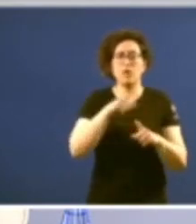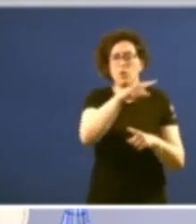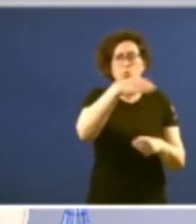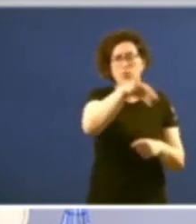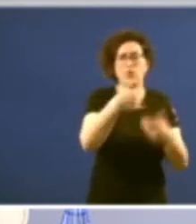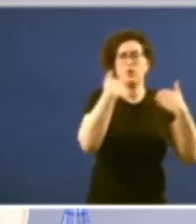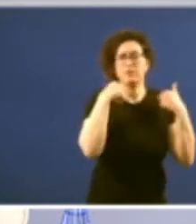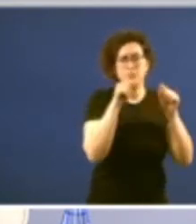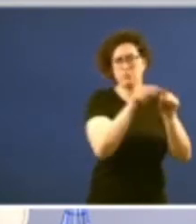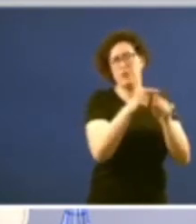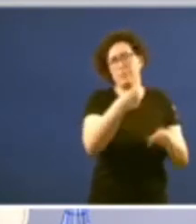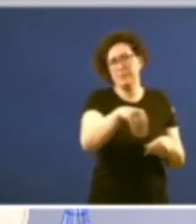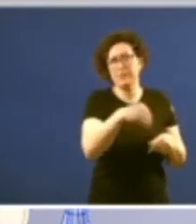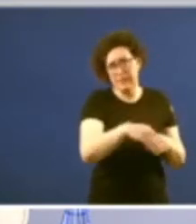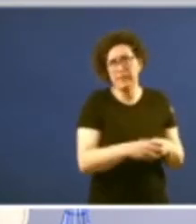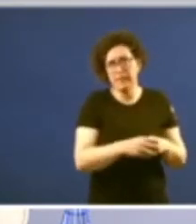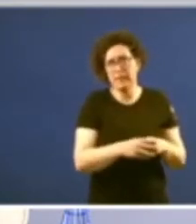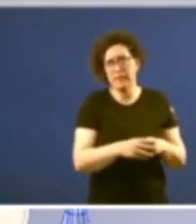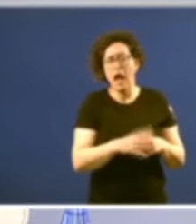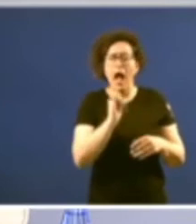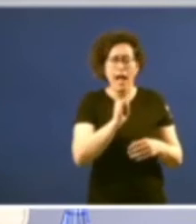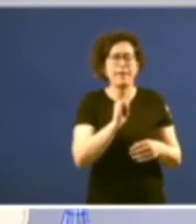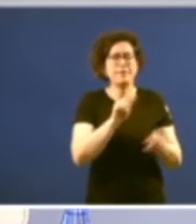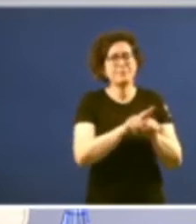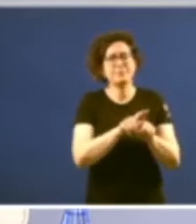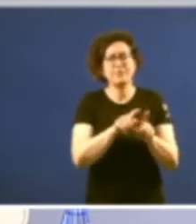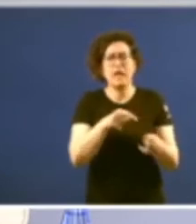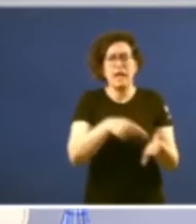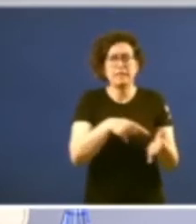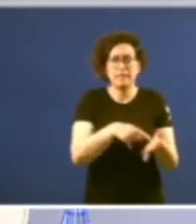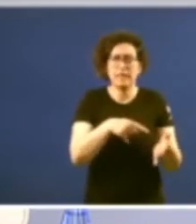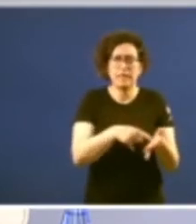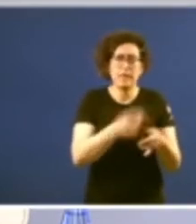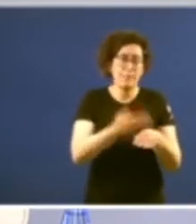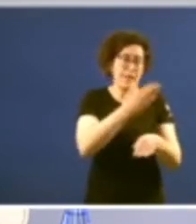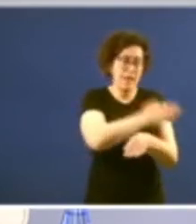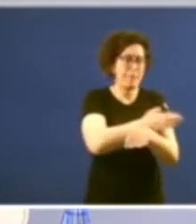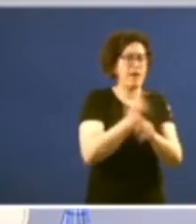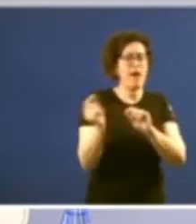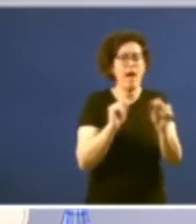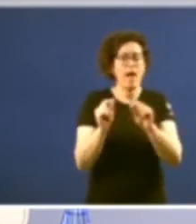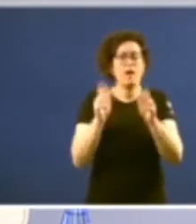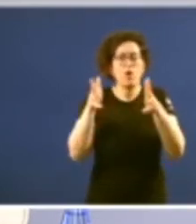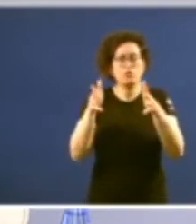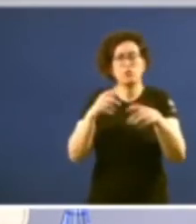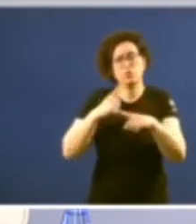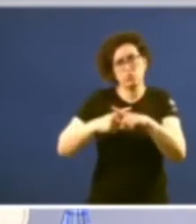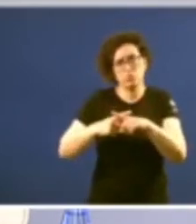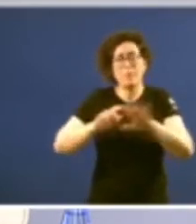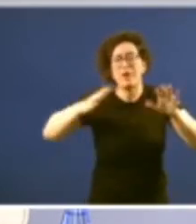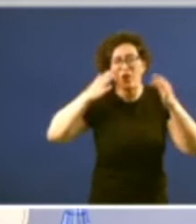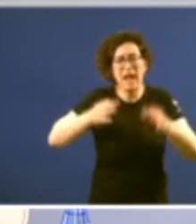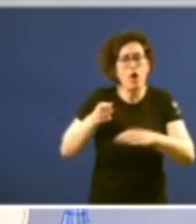responsabilidade hai unha exixencia dunha previa deliberación do Consello da Xunta ainda que non é